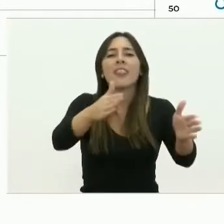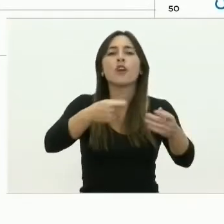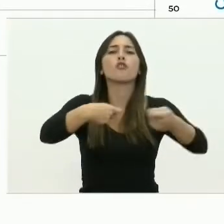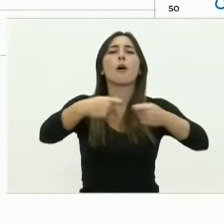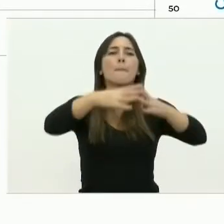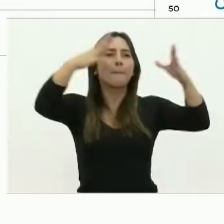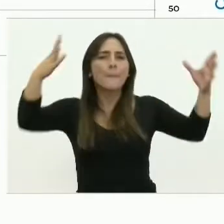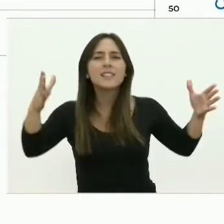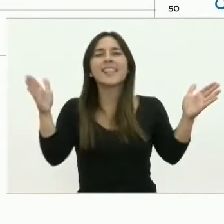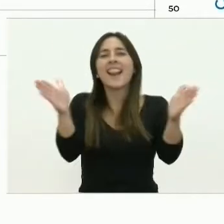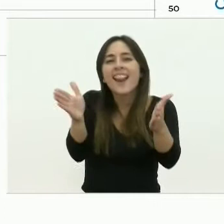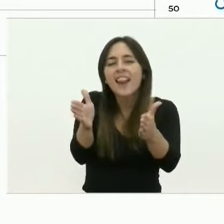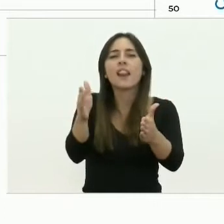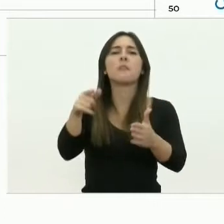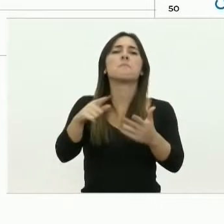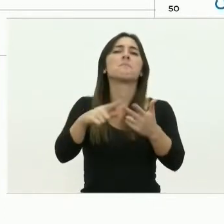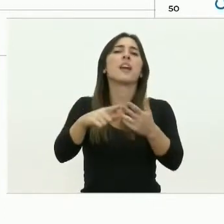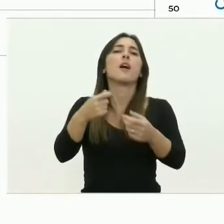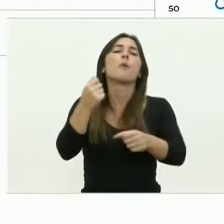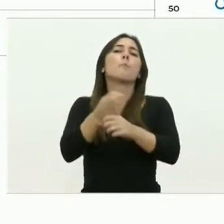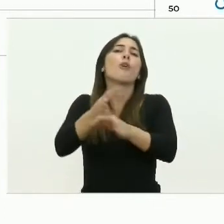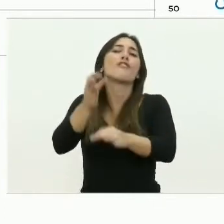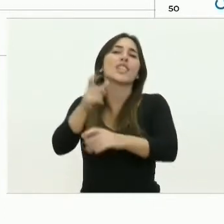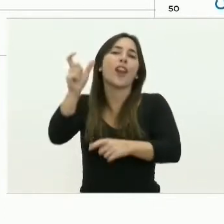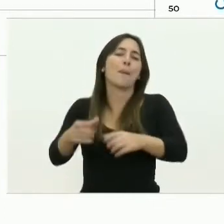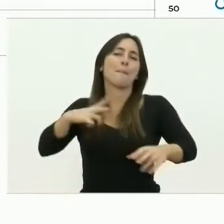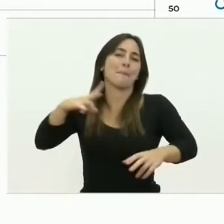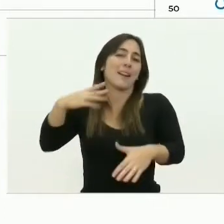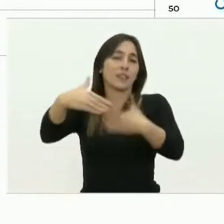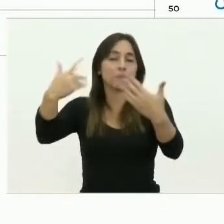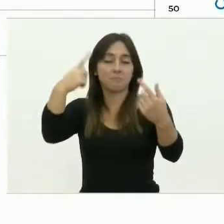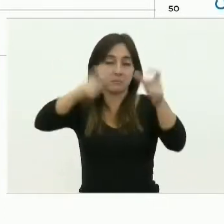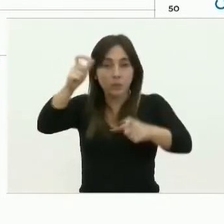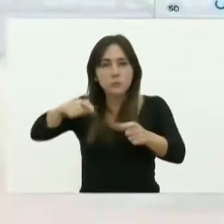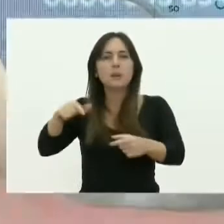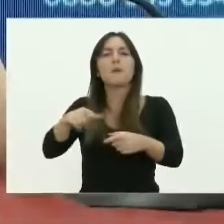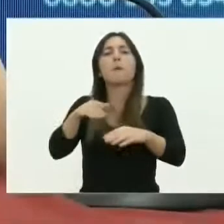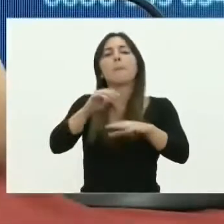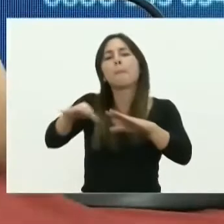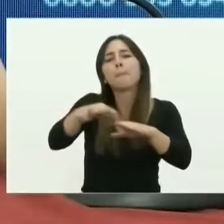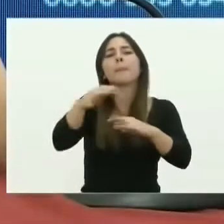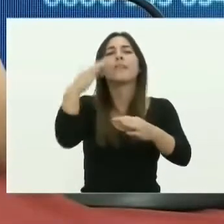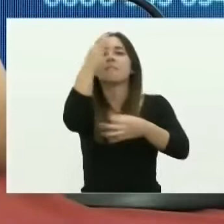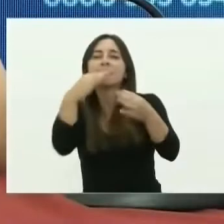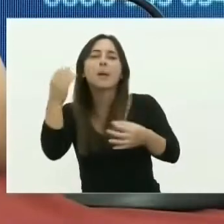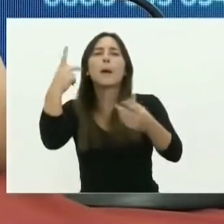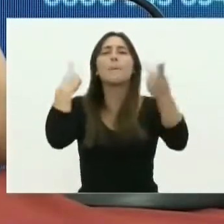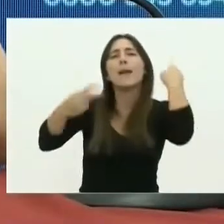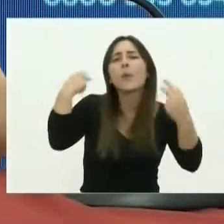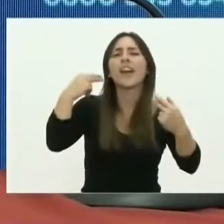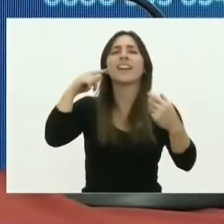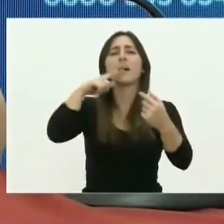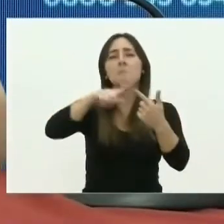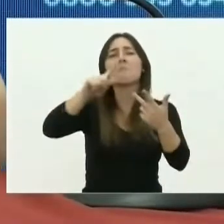minoristas, actividades liberales, lo que tenía que ver con podología, con metodología, incluso peluquerías.